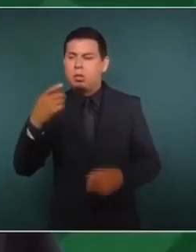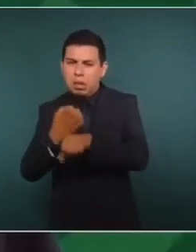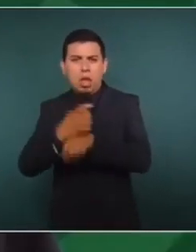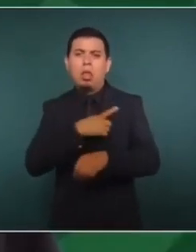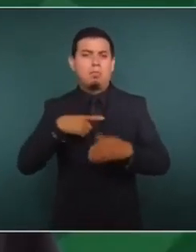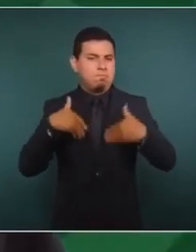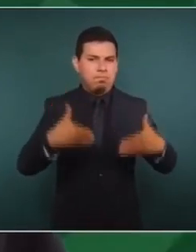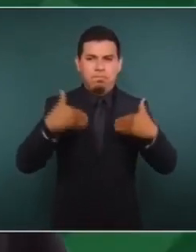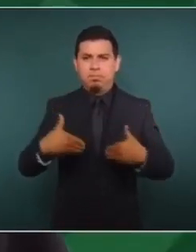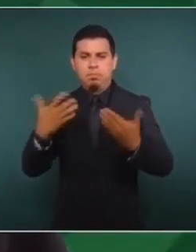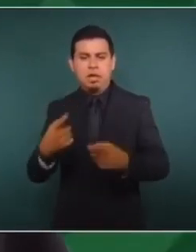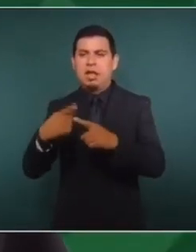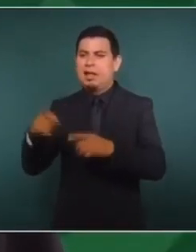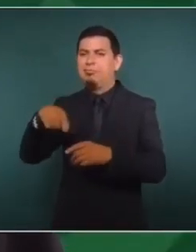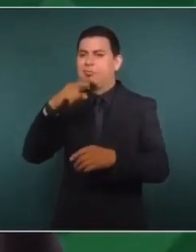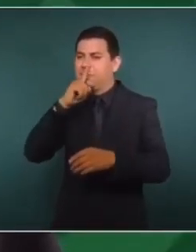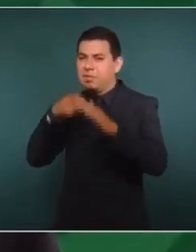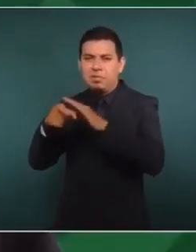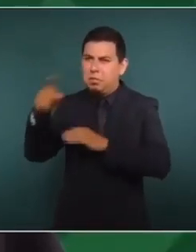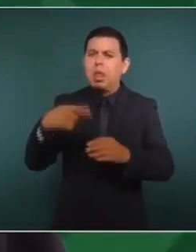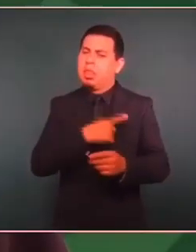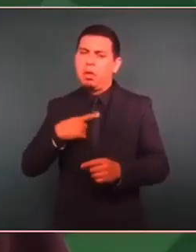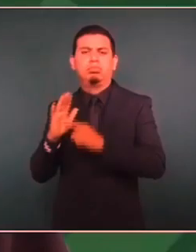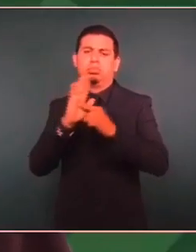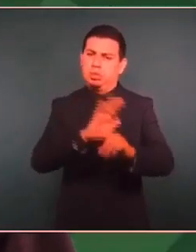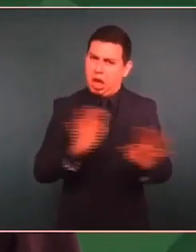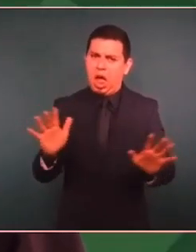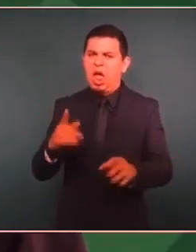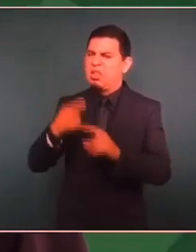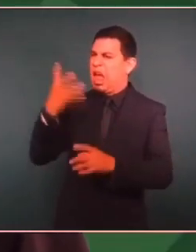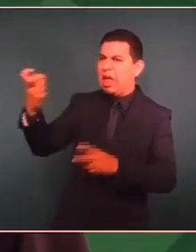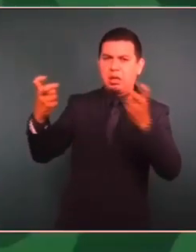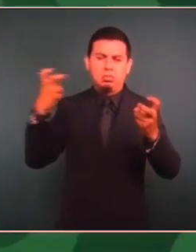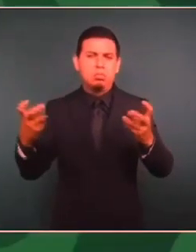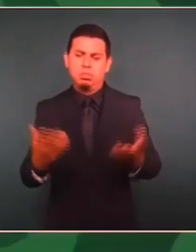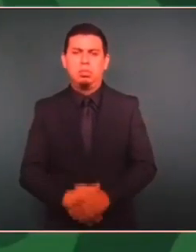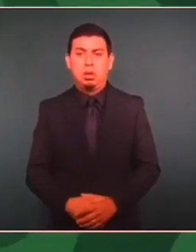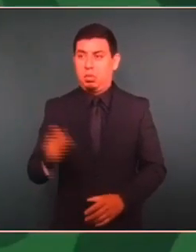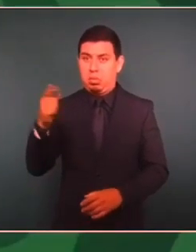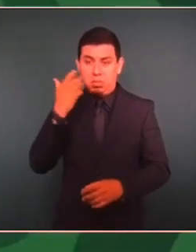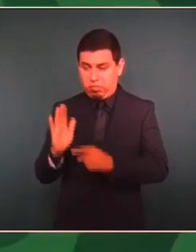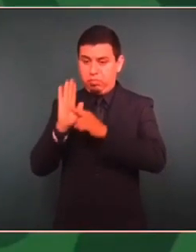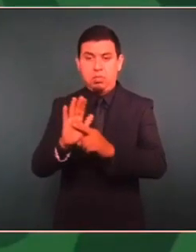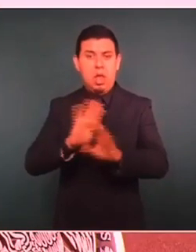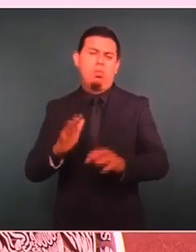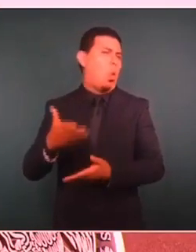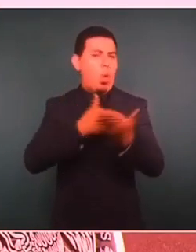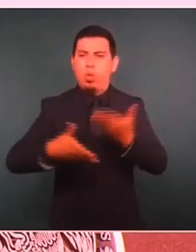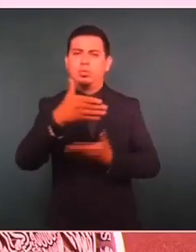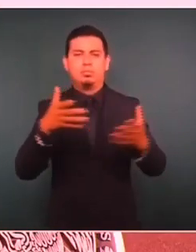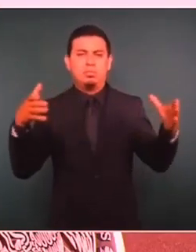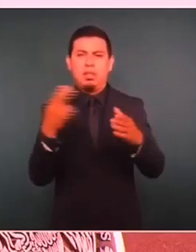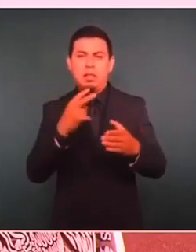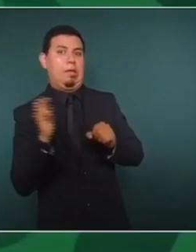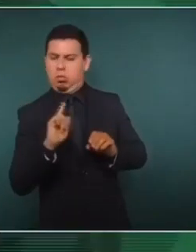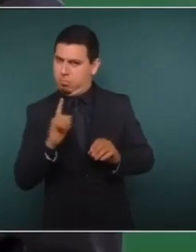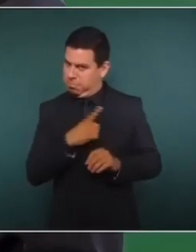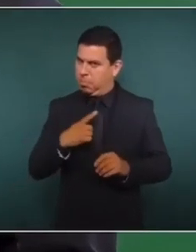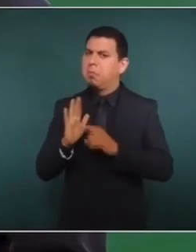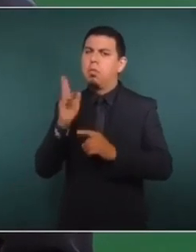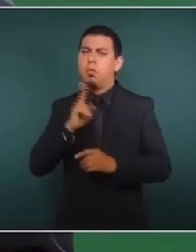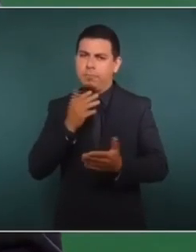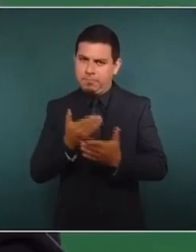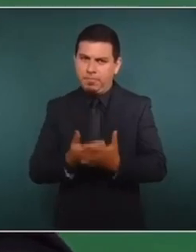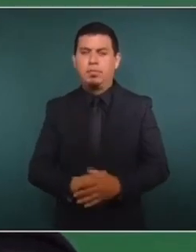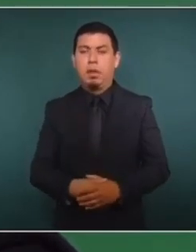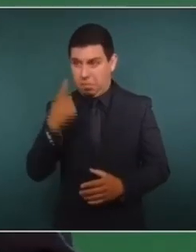con este asunto. Y que se llame a declarar a todos los implicados. No